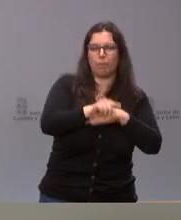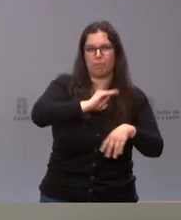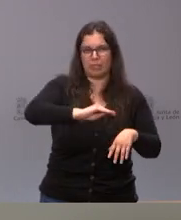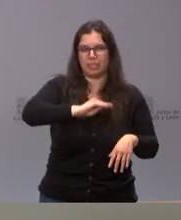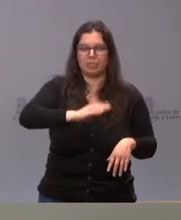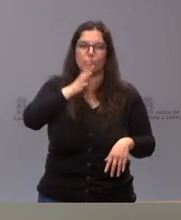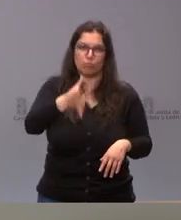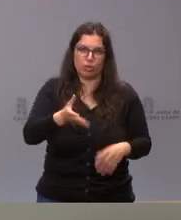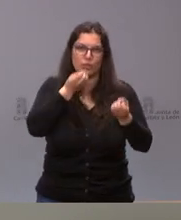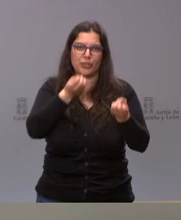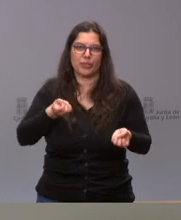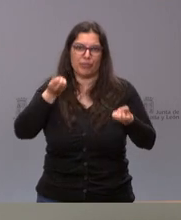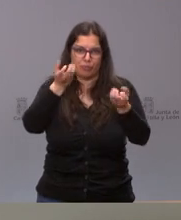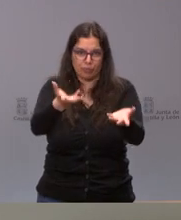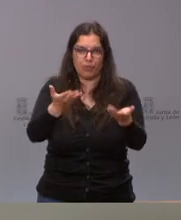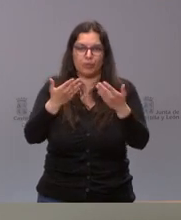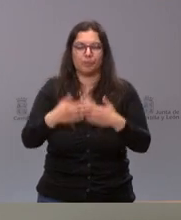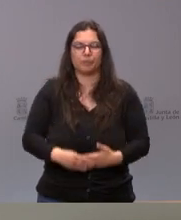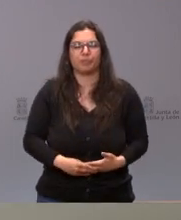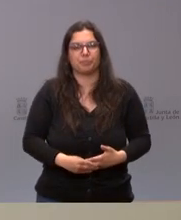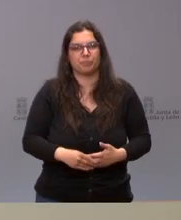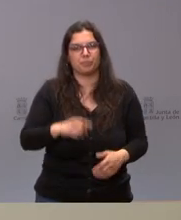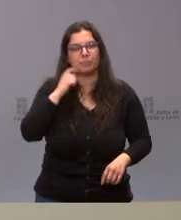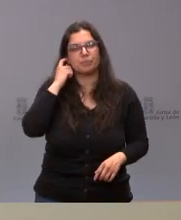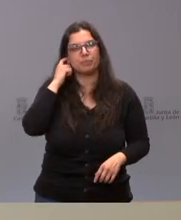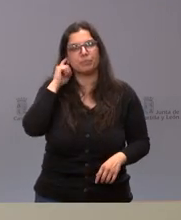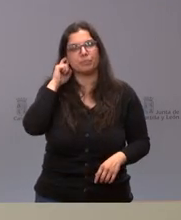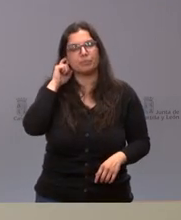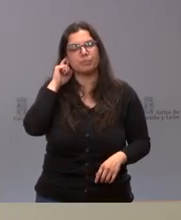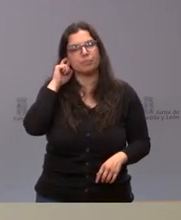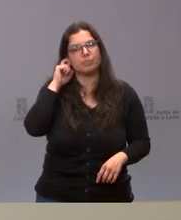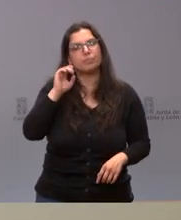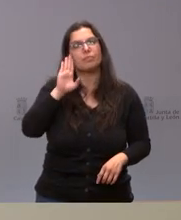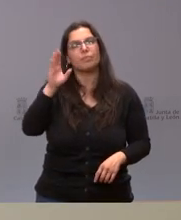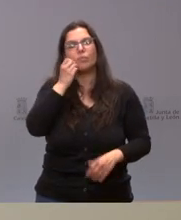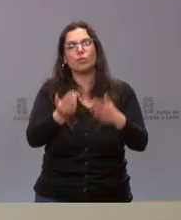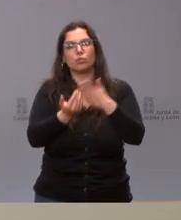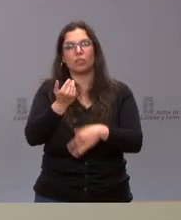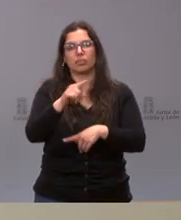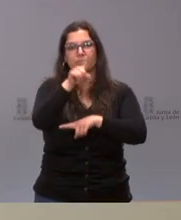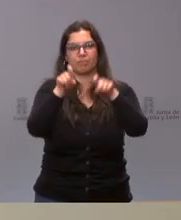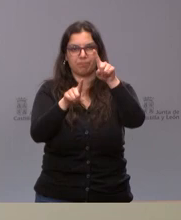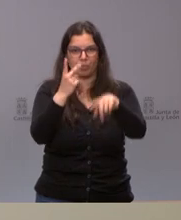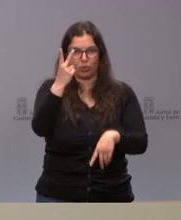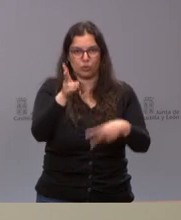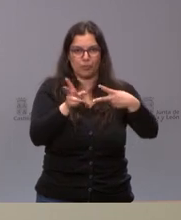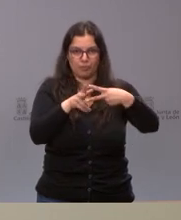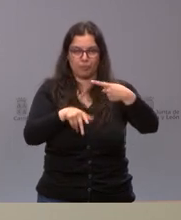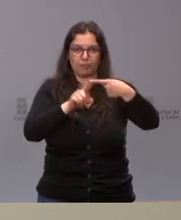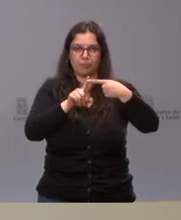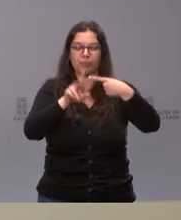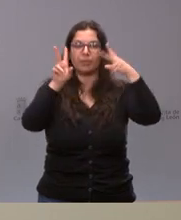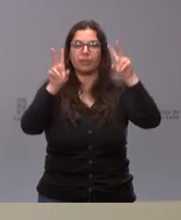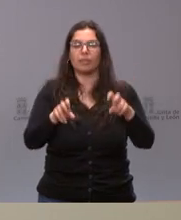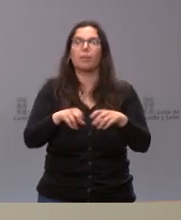esta información que la tenerán ustedes a su estudio mañana hola buenos días tenía dos cuestiones la primera es sobre el contrato